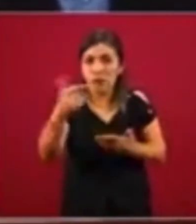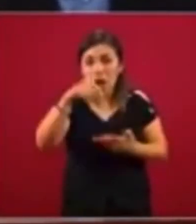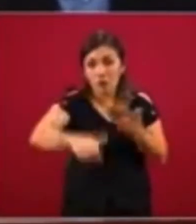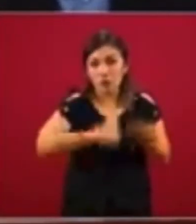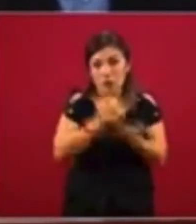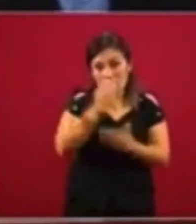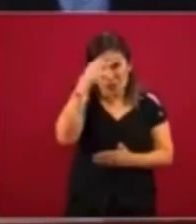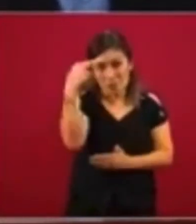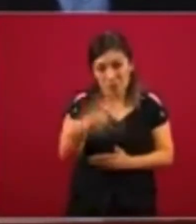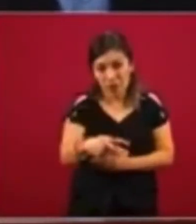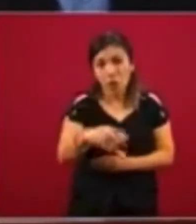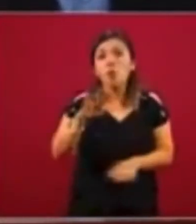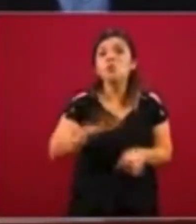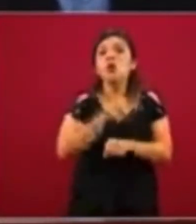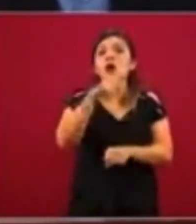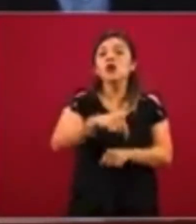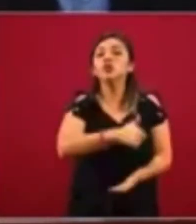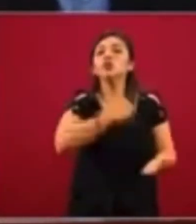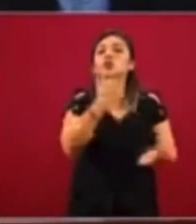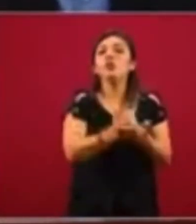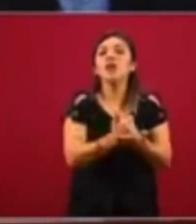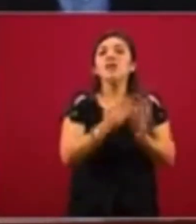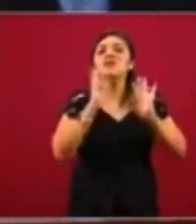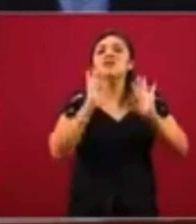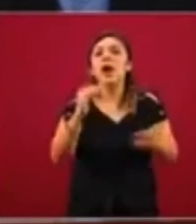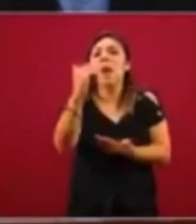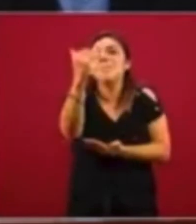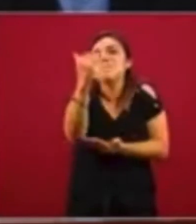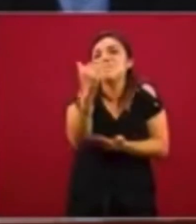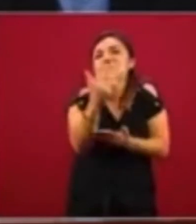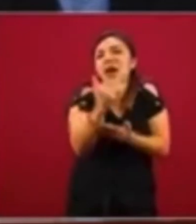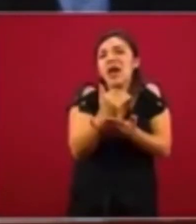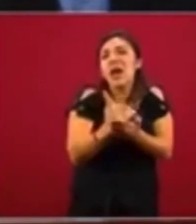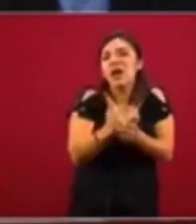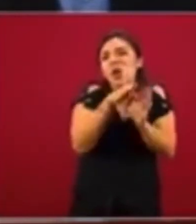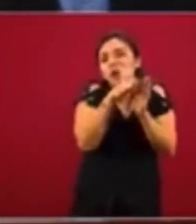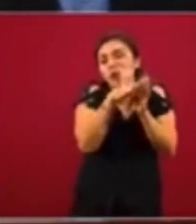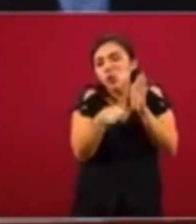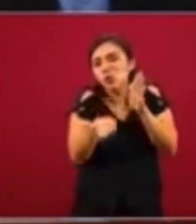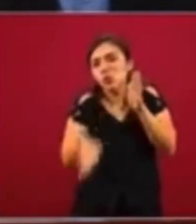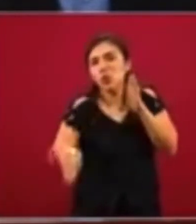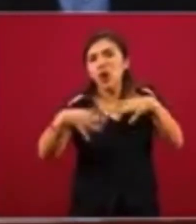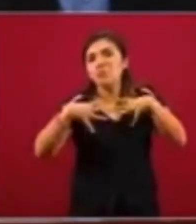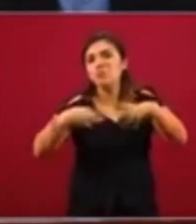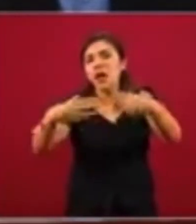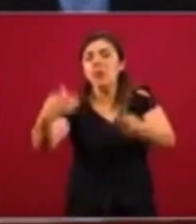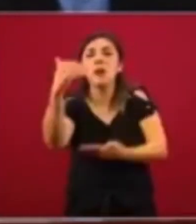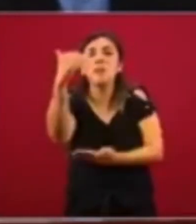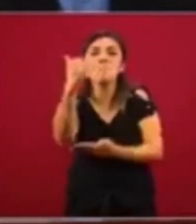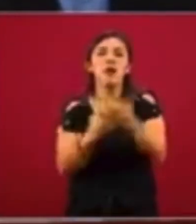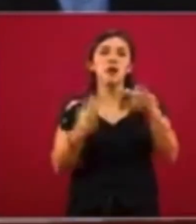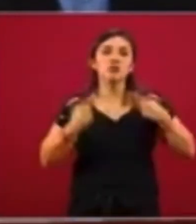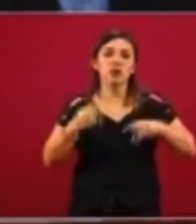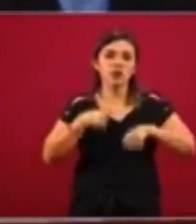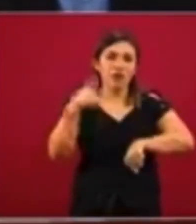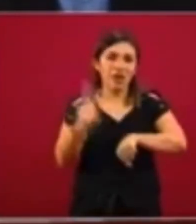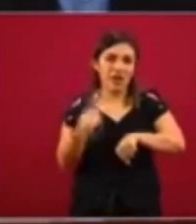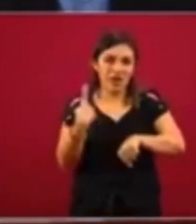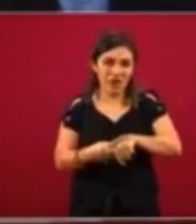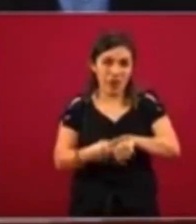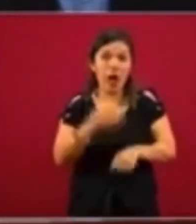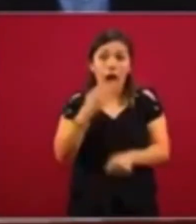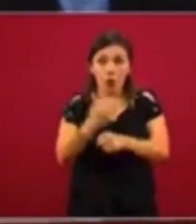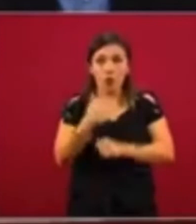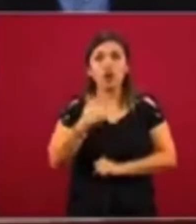Ciudad de México, porque la Ciudad de México previsiblemente ya estaría en el descenso de esta intensidad de transmisión. Por cierto,